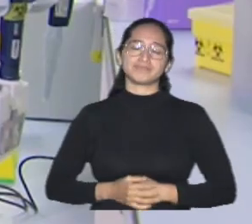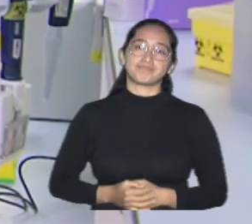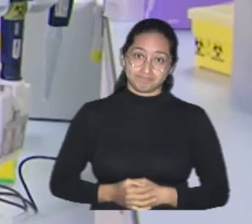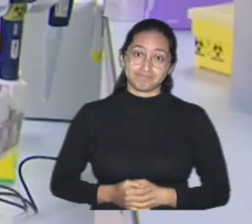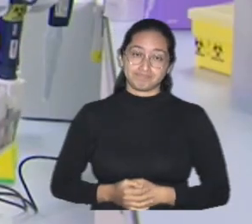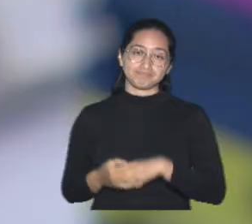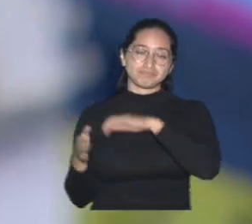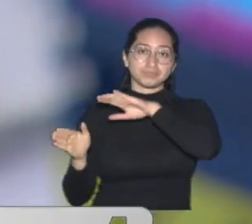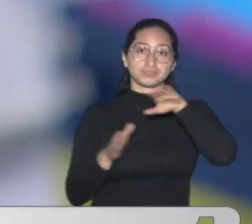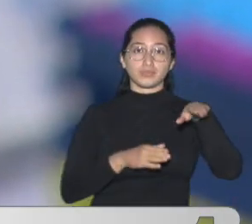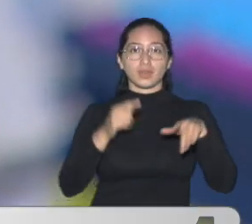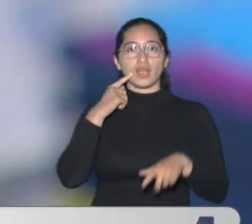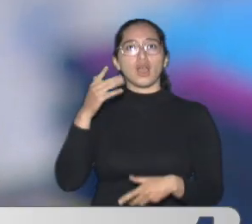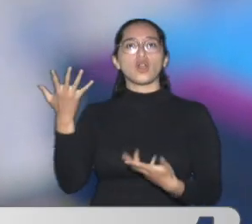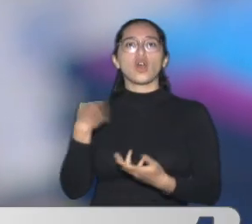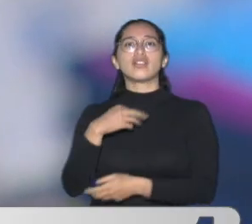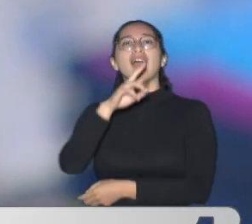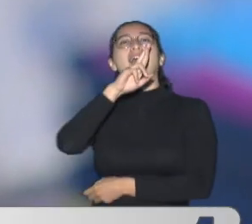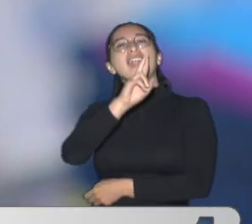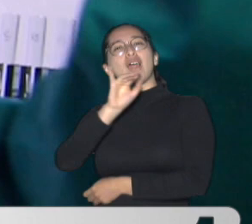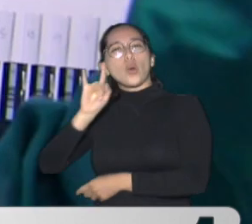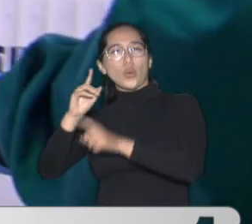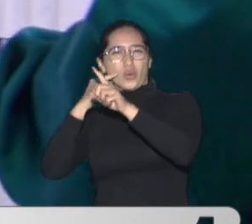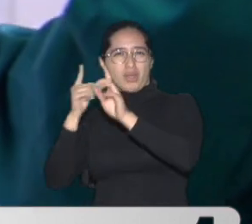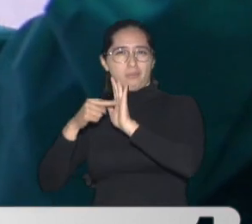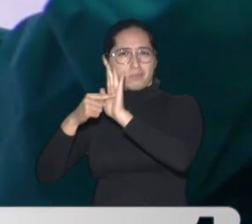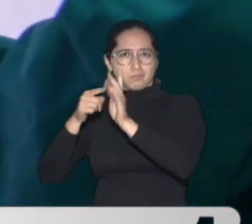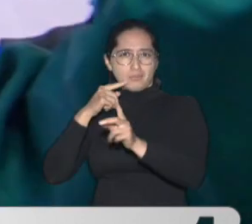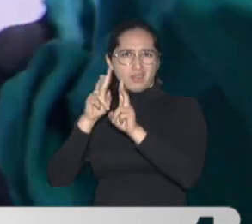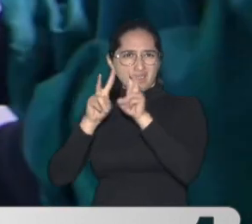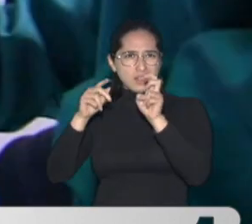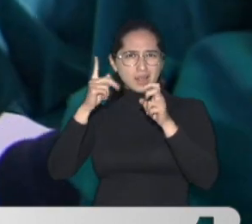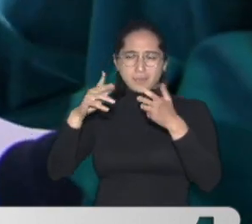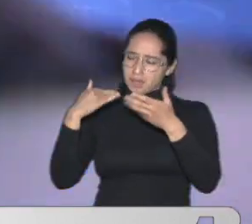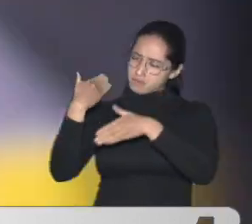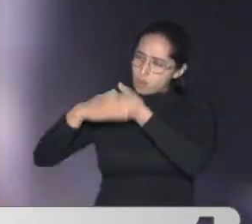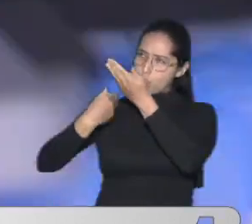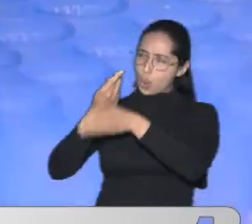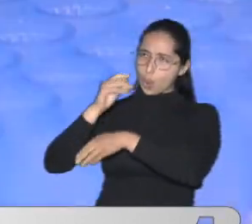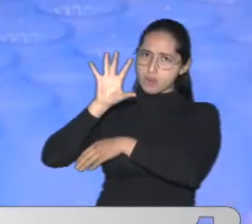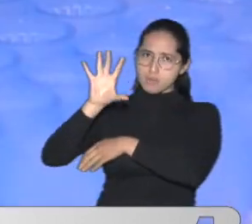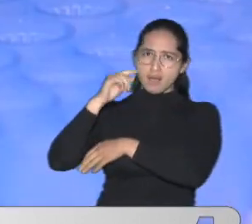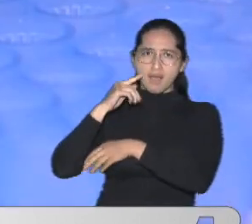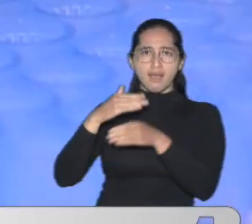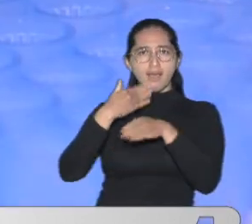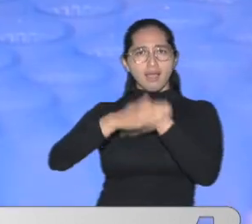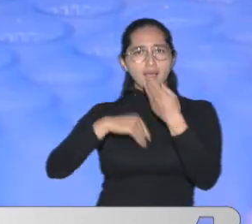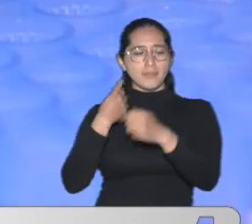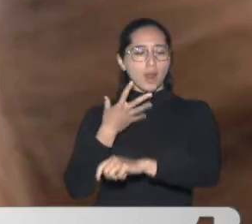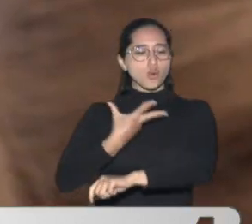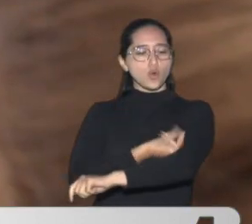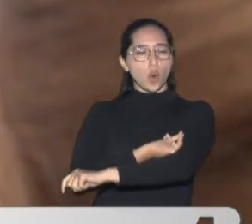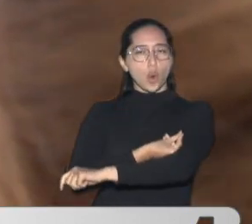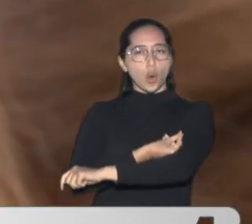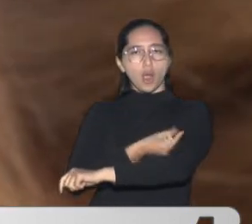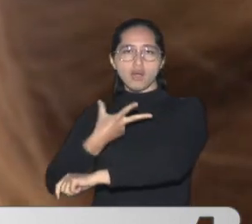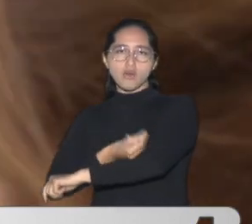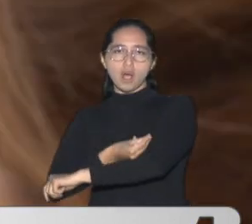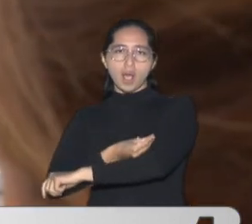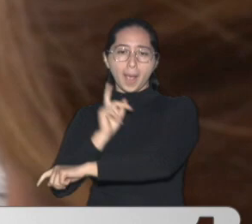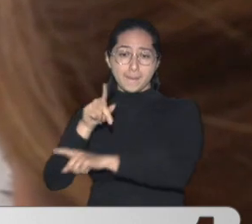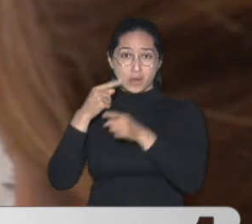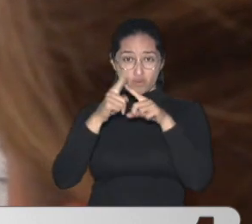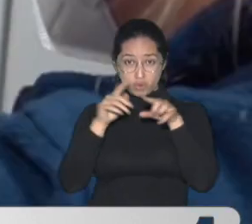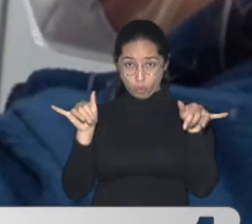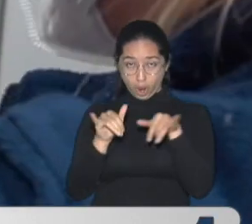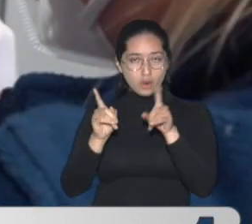Científicos Del Reino Unido Han puesto en marcha Unos ensayos Para establecer La efectividad De suministrar Dos dosis distintas Contra el COVID-19